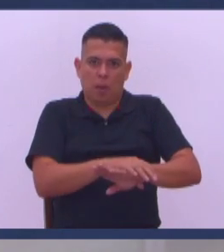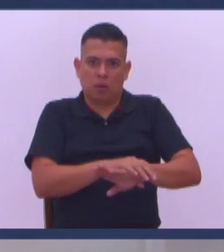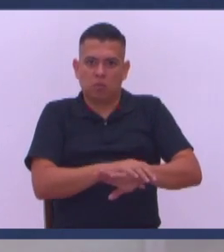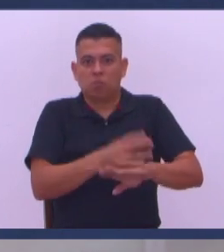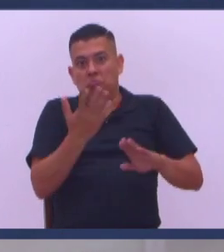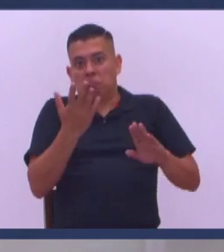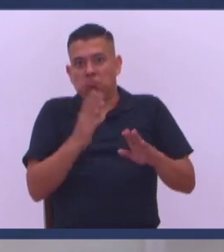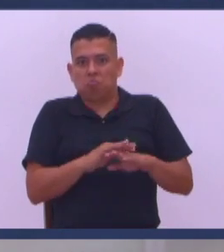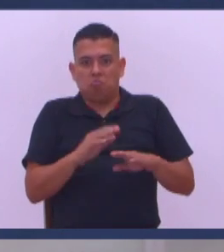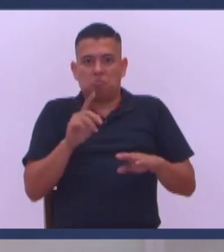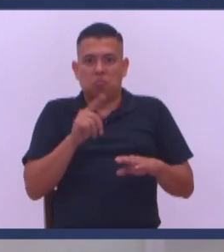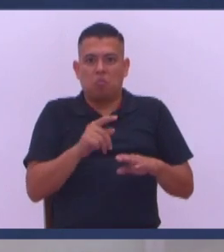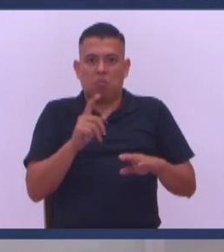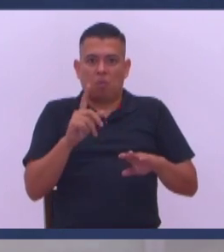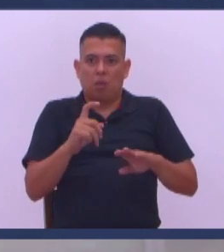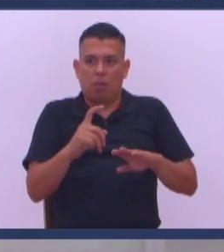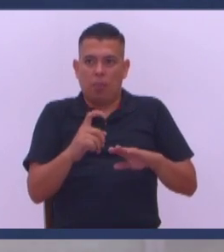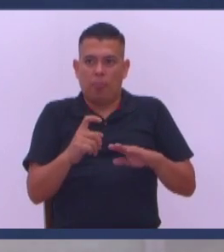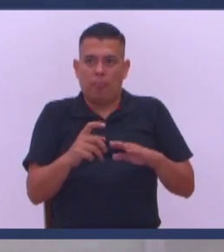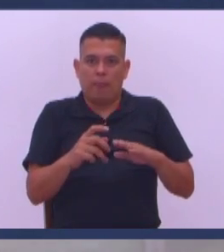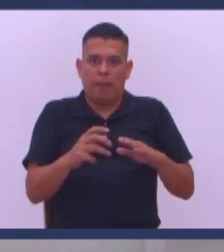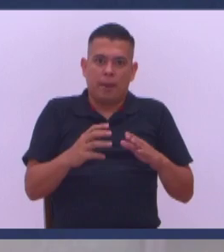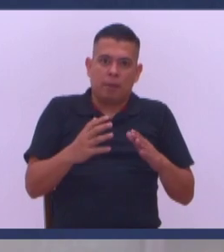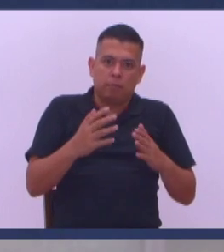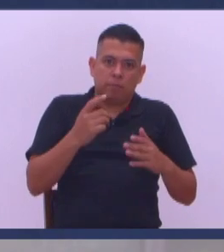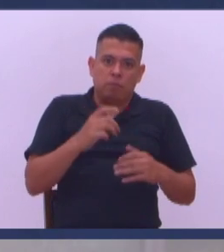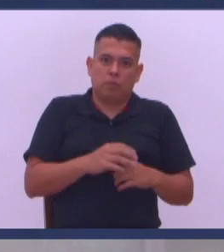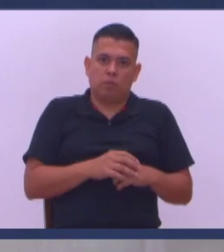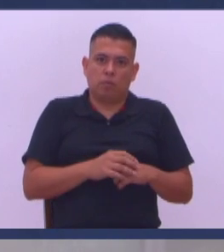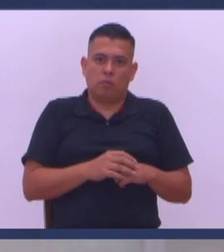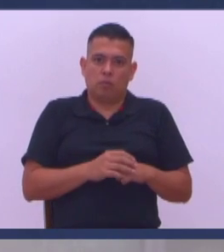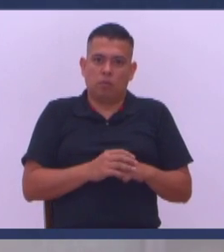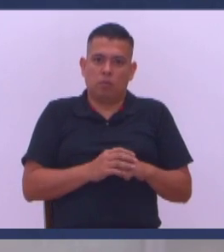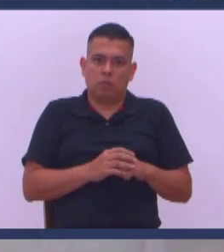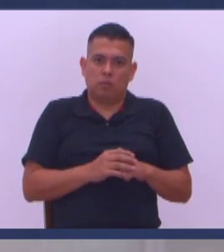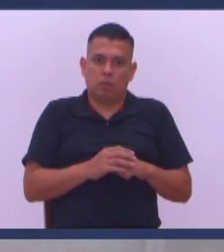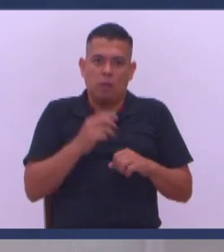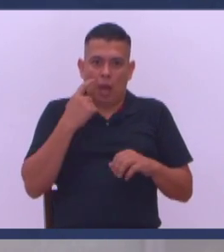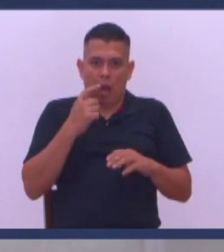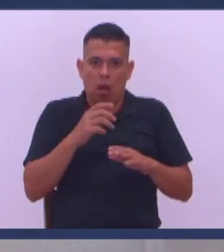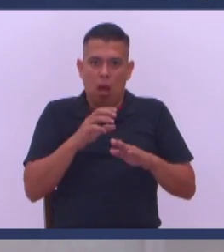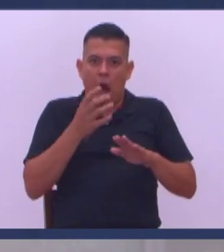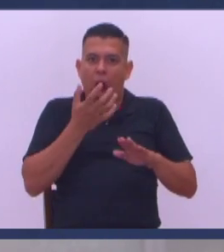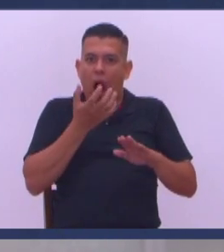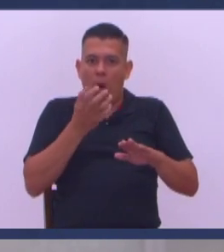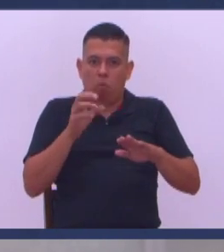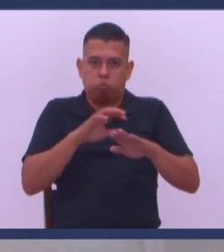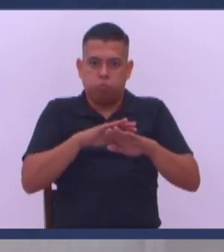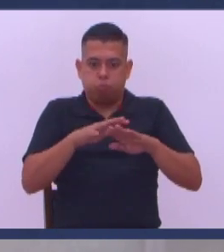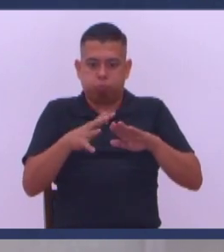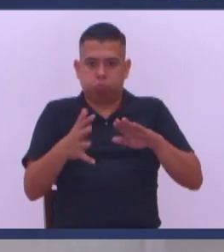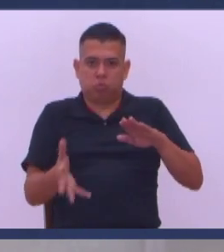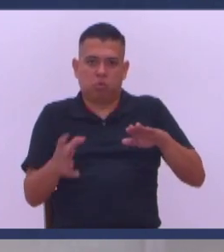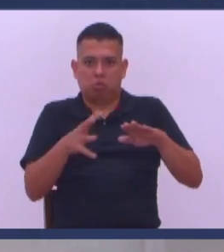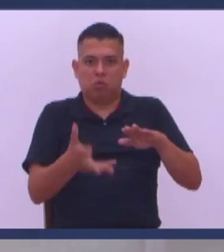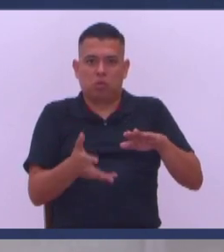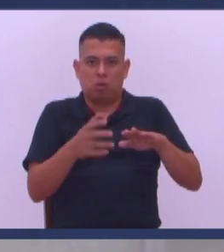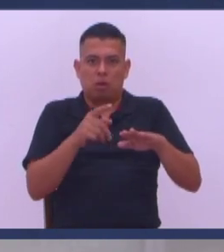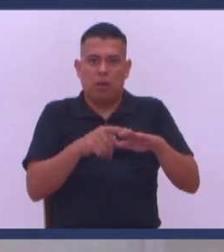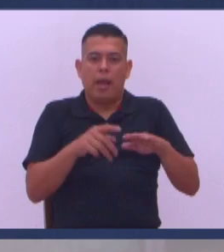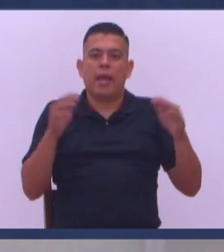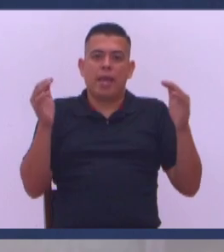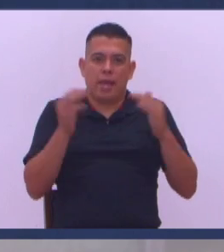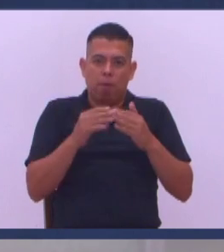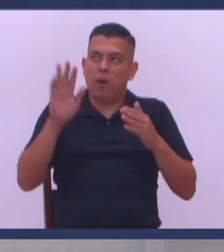mesh Como le quiera llamar Y de repente Usted agarra La bebida Que quiera Agua Se la tira encima Y lo repele Ok Esa es la